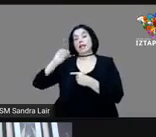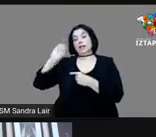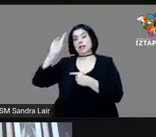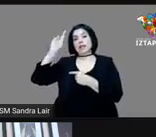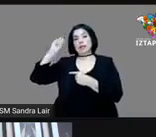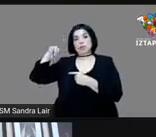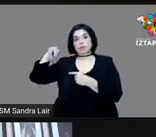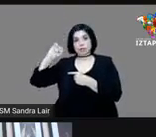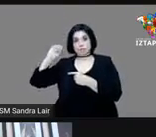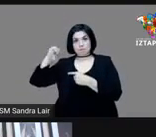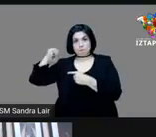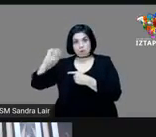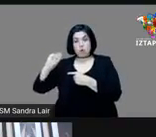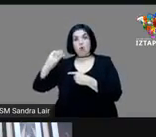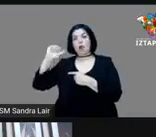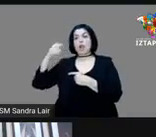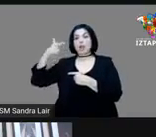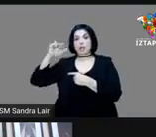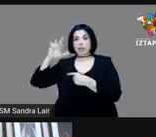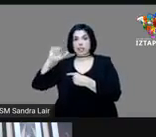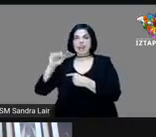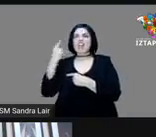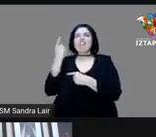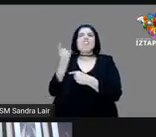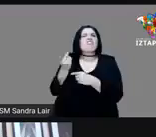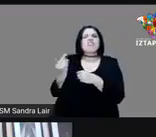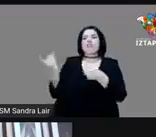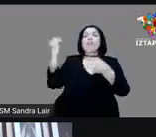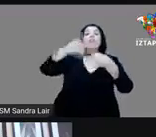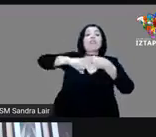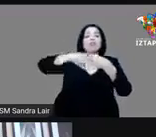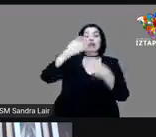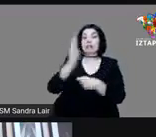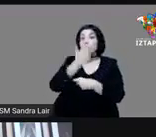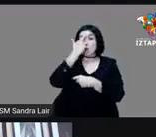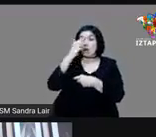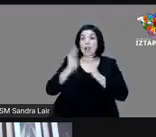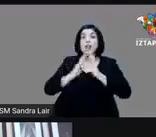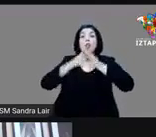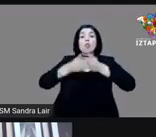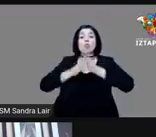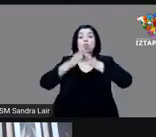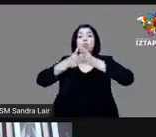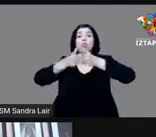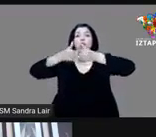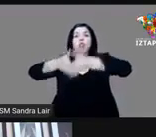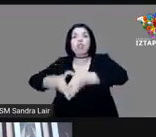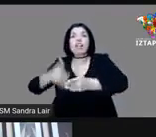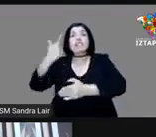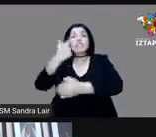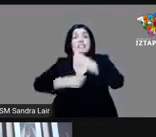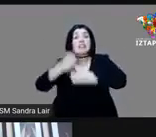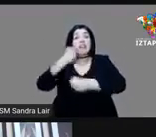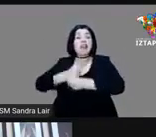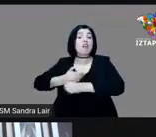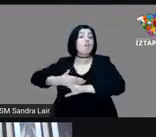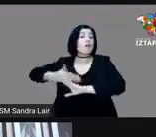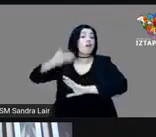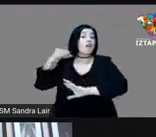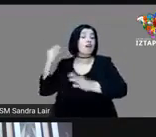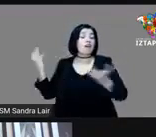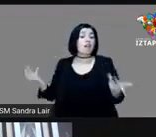incorpora finalmente, recordemos que él había naufragado unos siete años atrás y